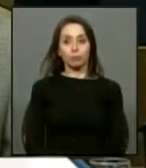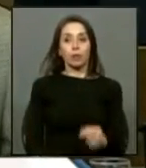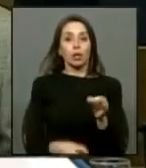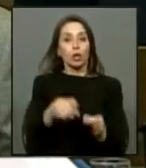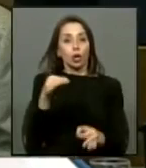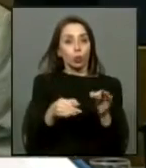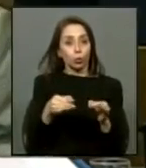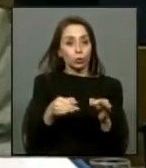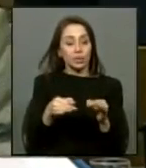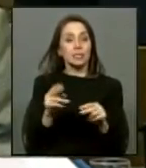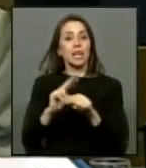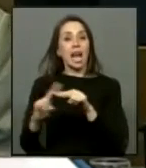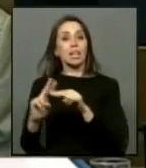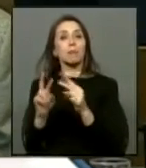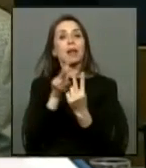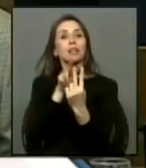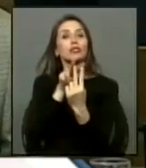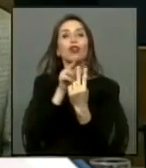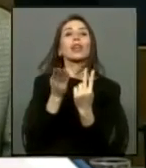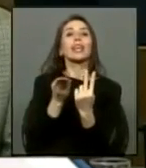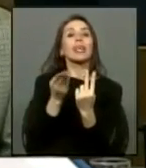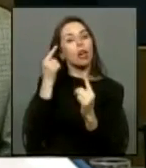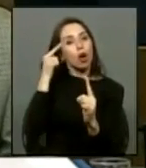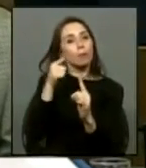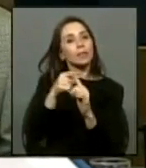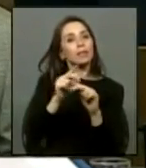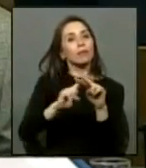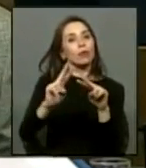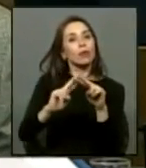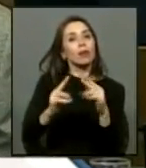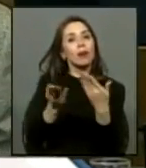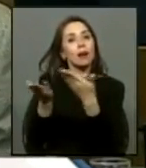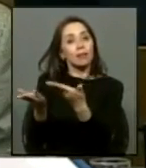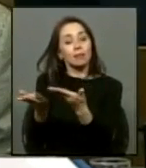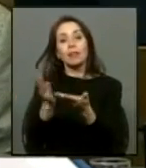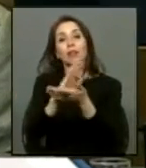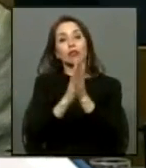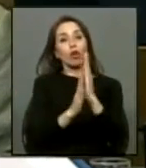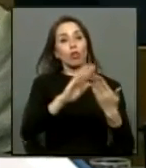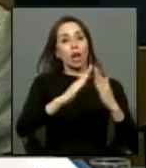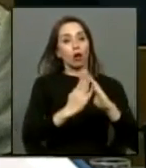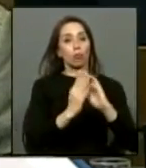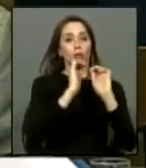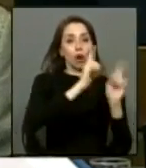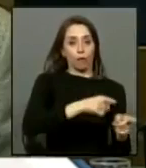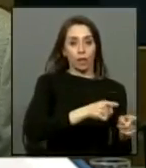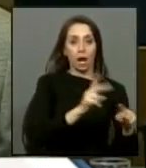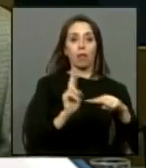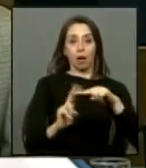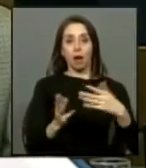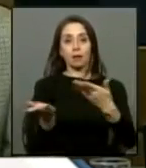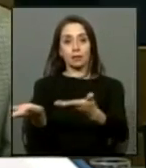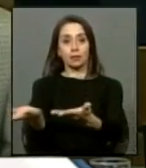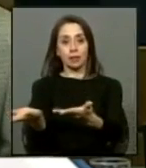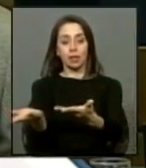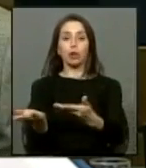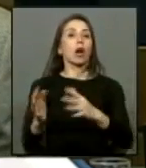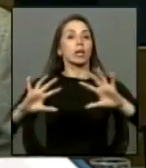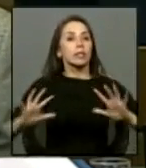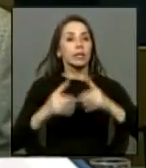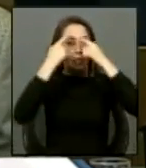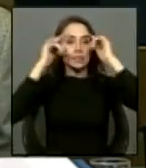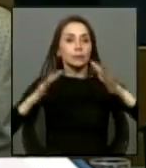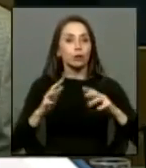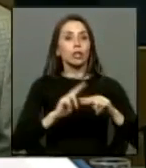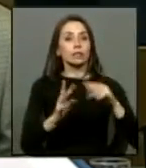justicia y la reparación se relacionan con el propósito de enmienda y resarcimiento que obliga a toda la comunidad no hay que escarimar esfuerzos en